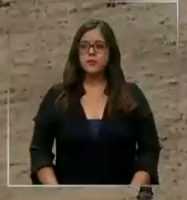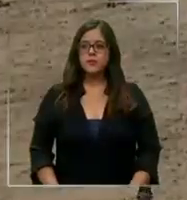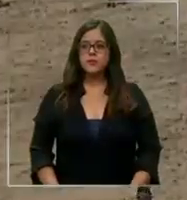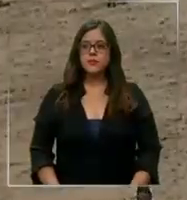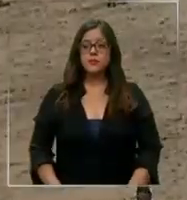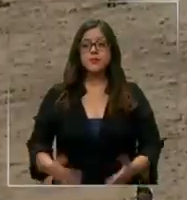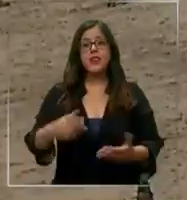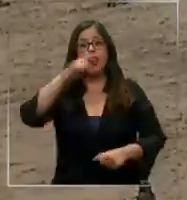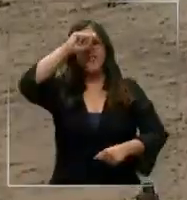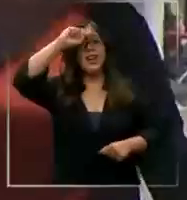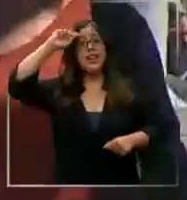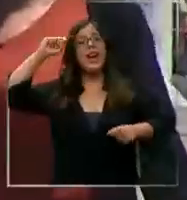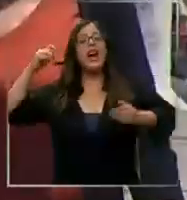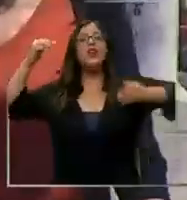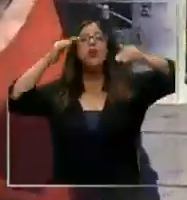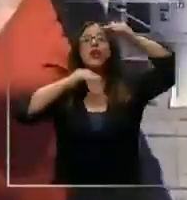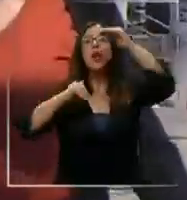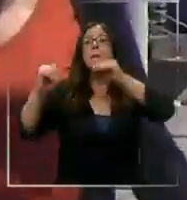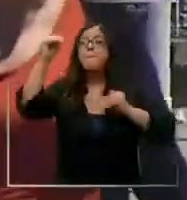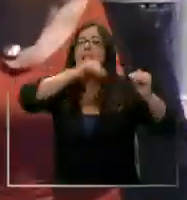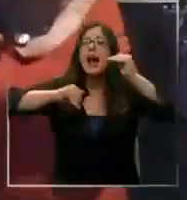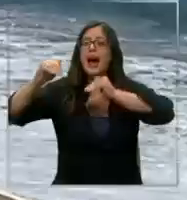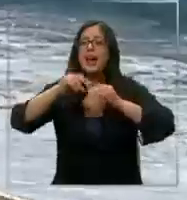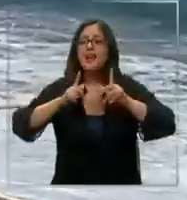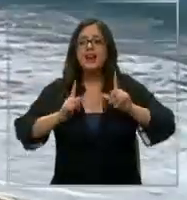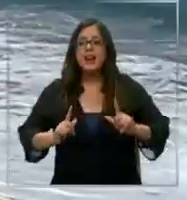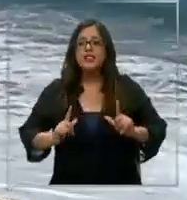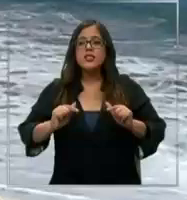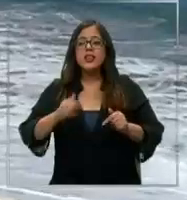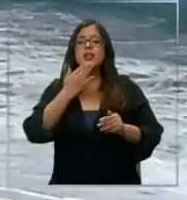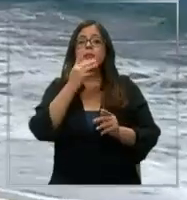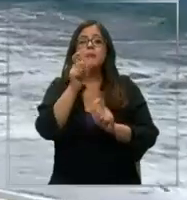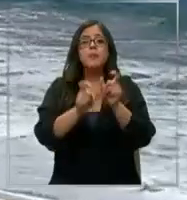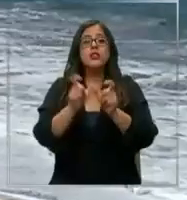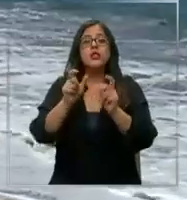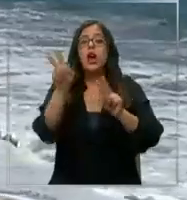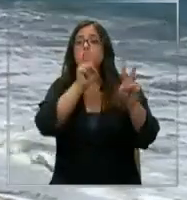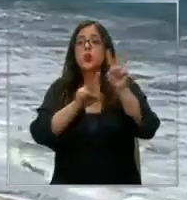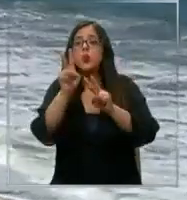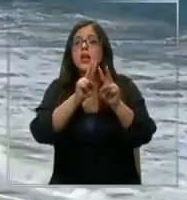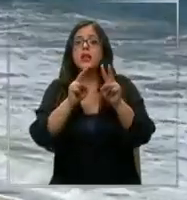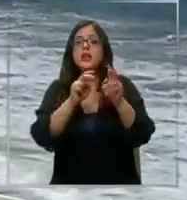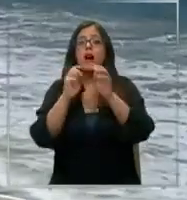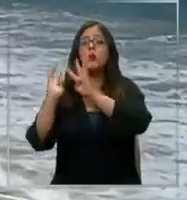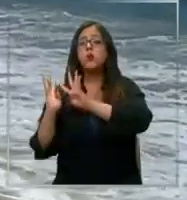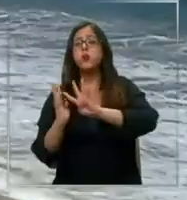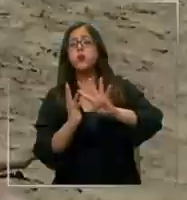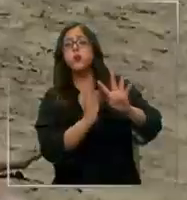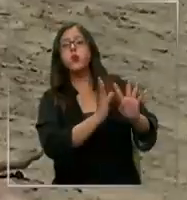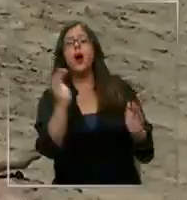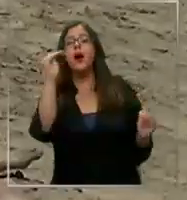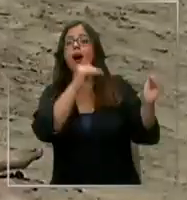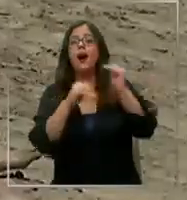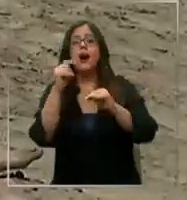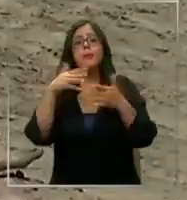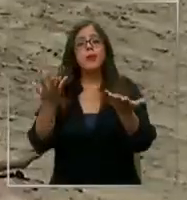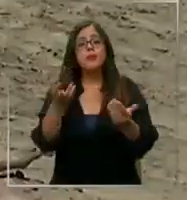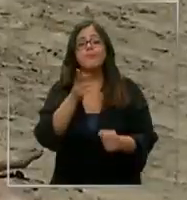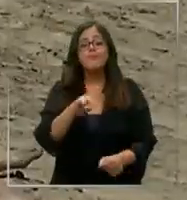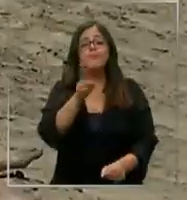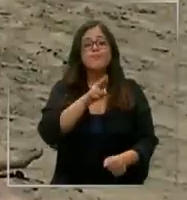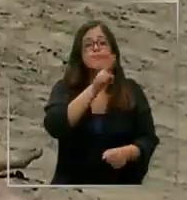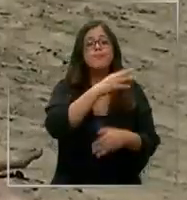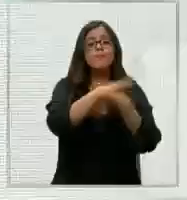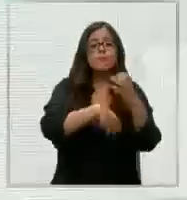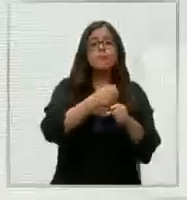Llegó el verano, la playa y las vacaciones, junto con ello los turistas que repletan los distintos balnearios, pero como suele ocurrir cada